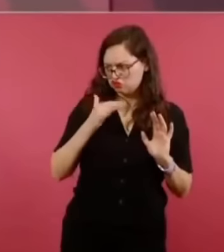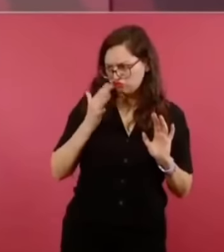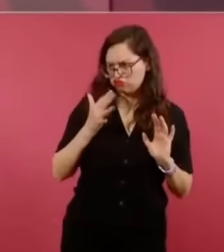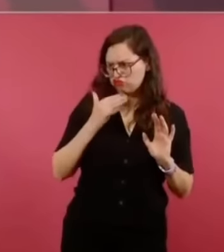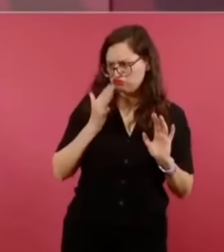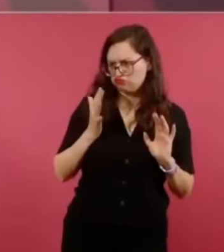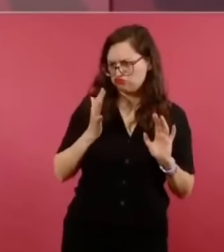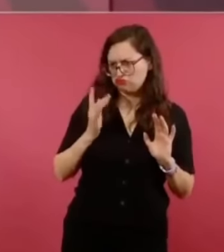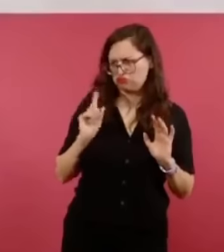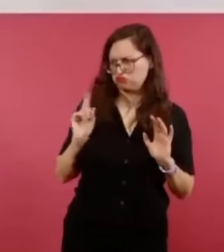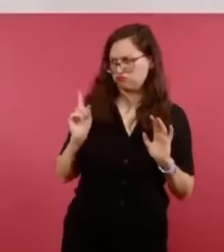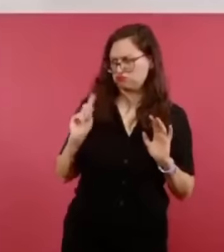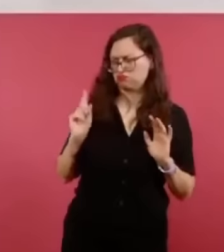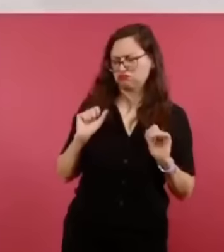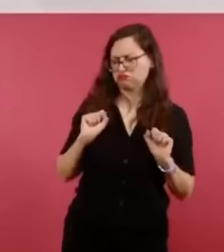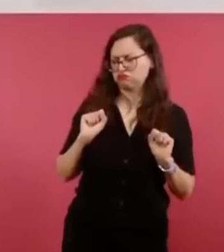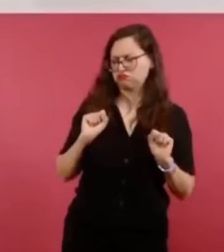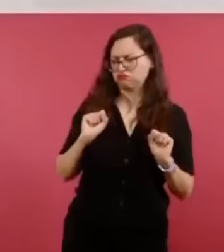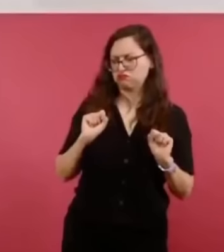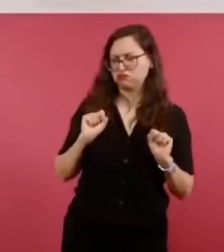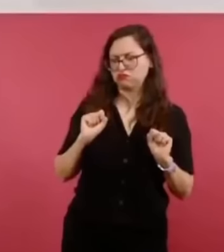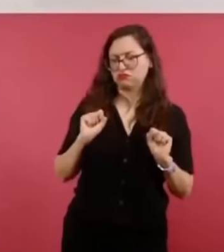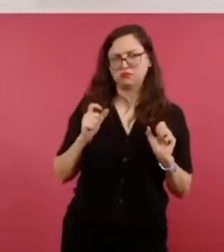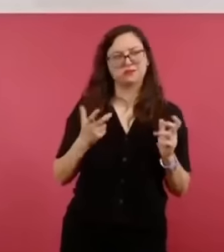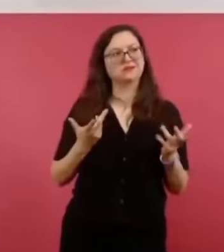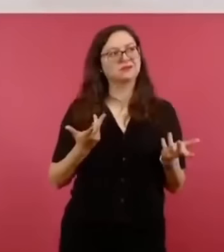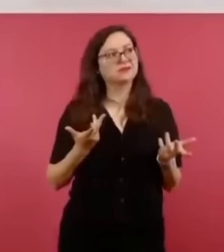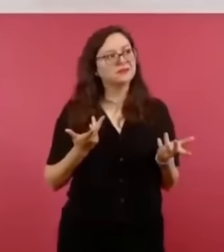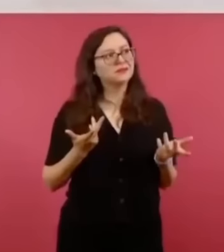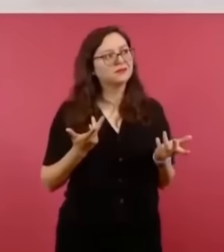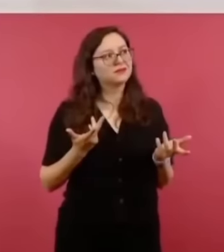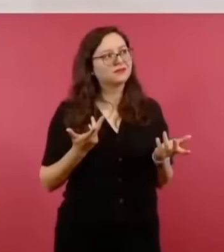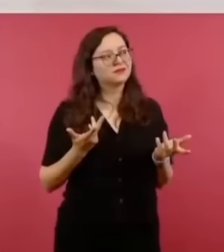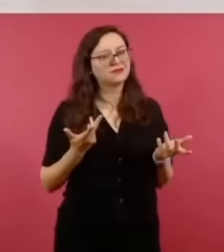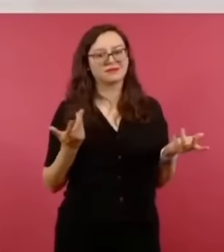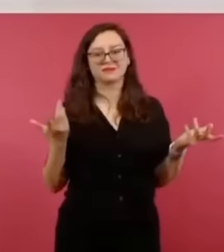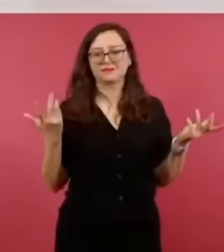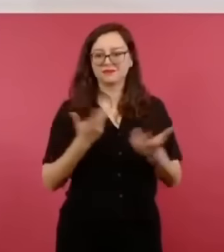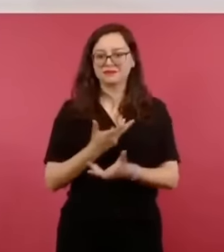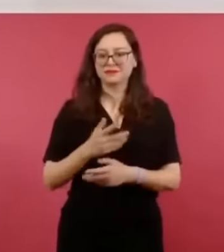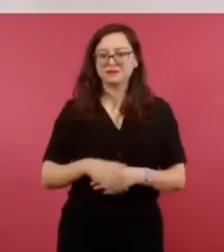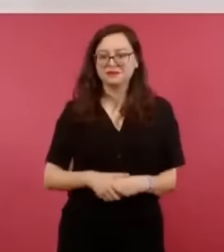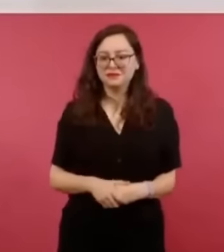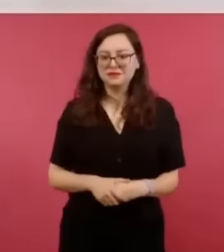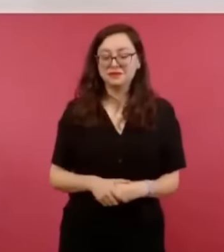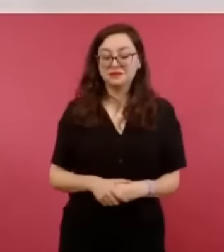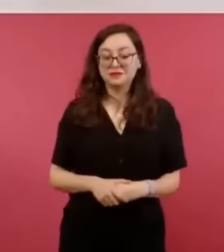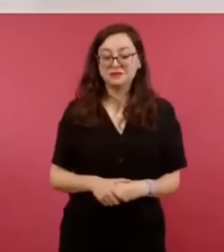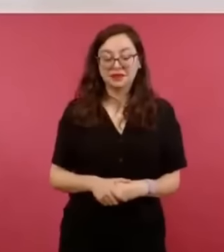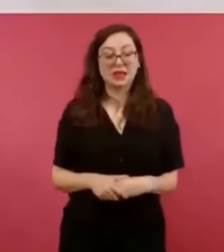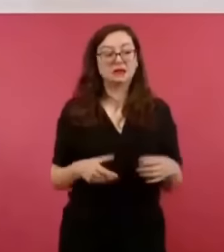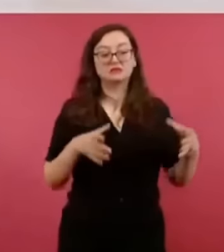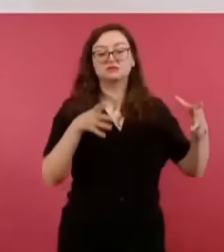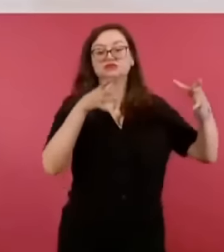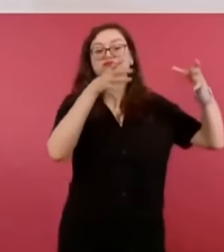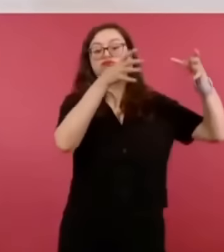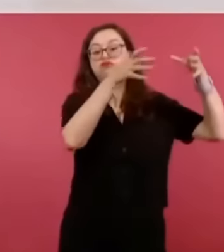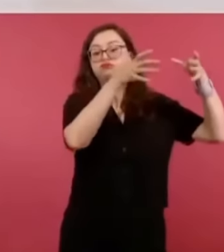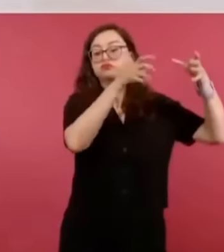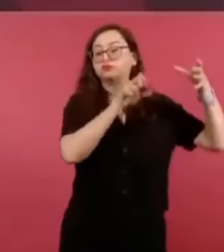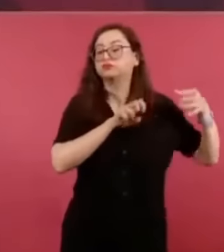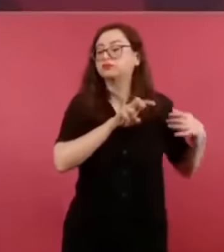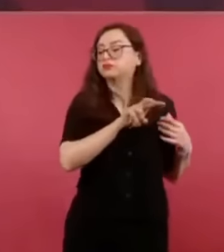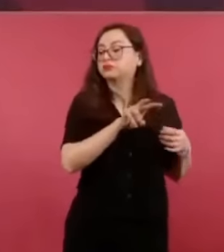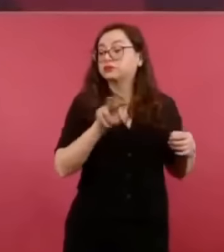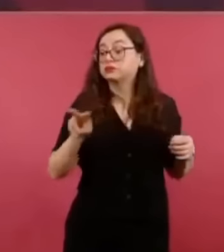y que al mismo tiempo se puedan convertir en jueces. Porque estamos